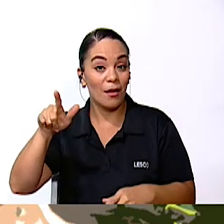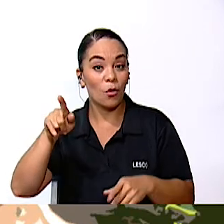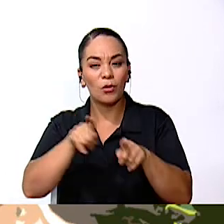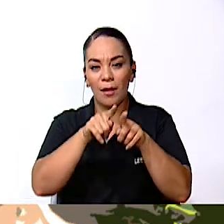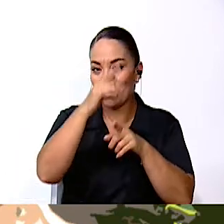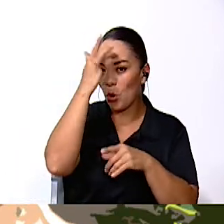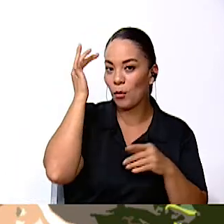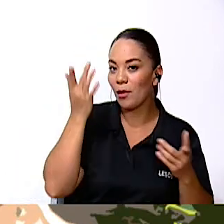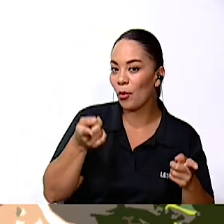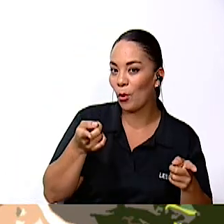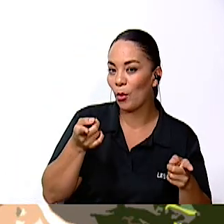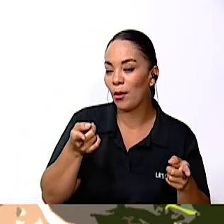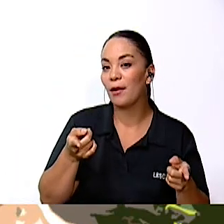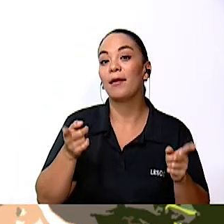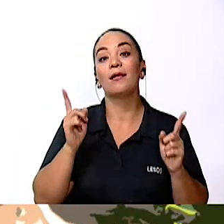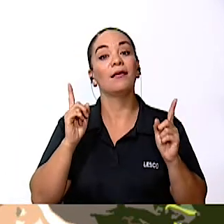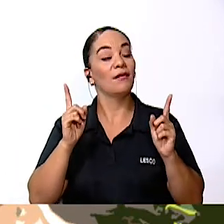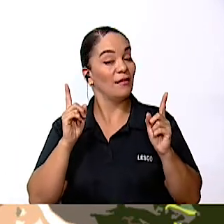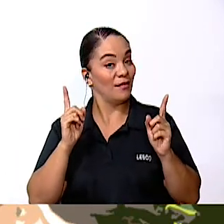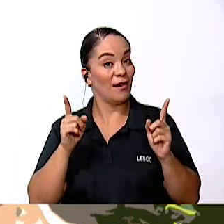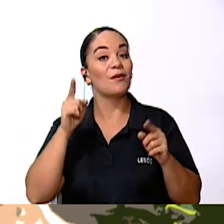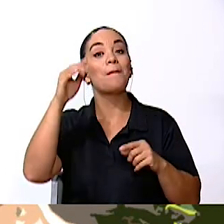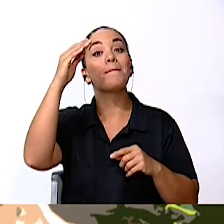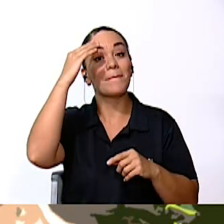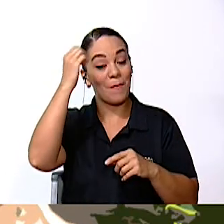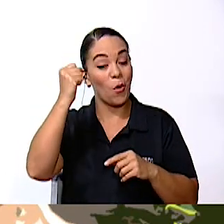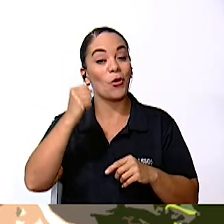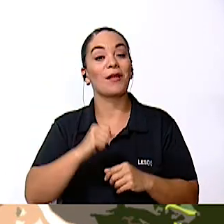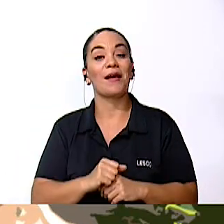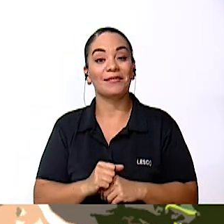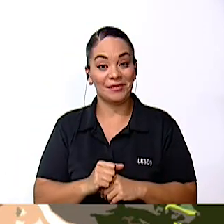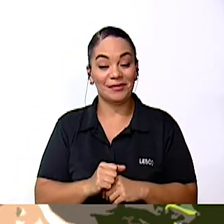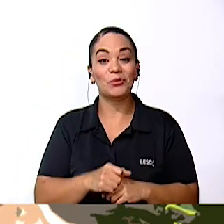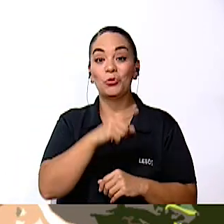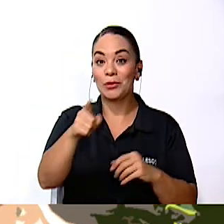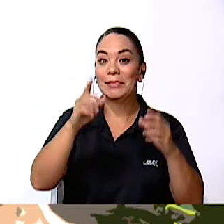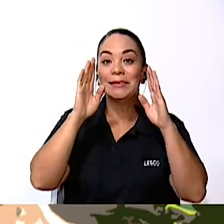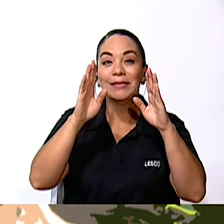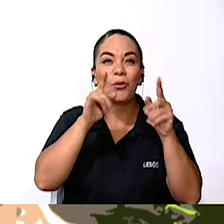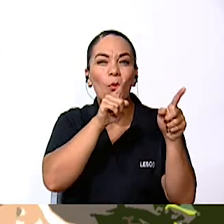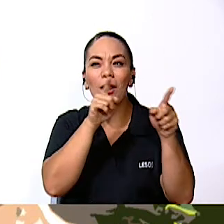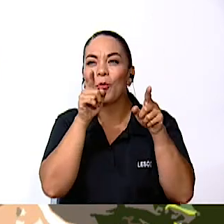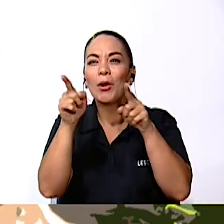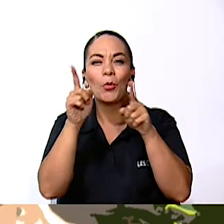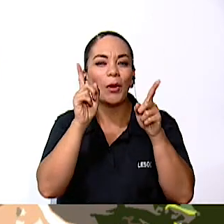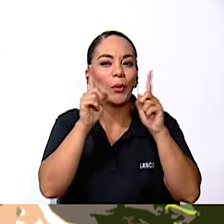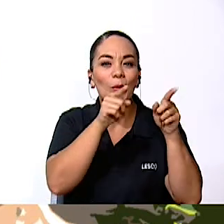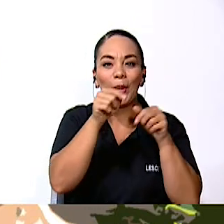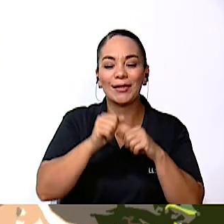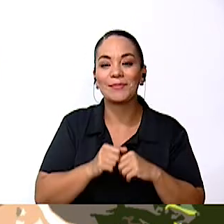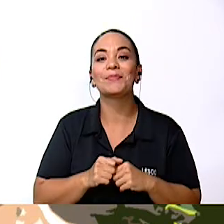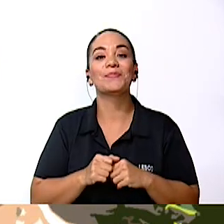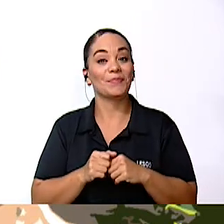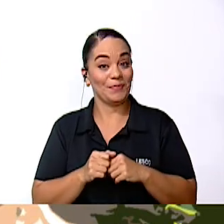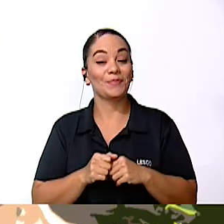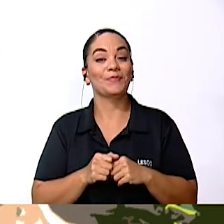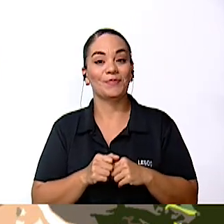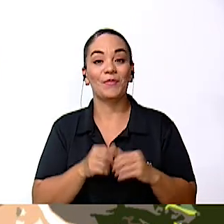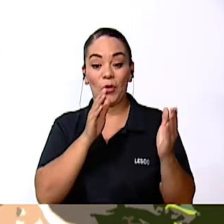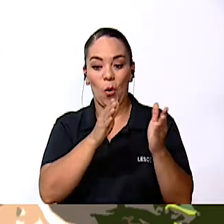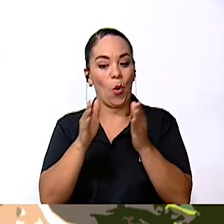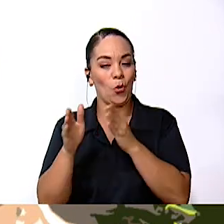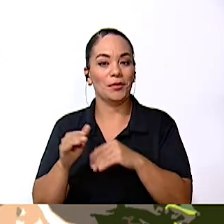olvidó? Ah, ¿verdad? Porque esos son de memoria Esos hay de que estar pendiente Cuál es la figura que seguía Y seguir la secuencia